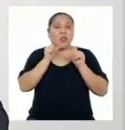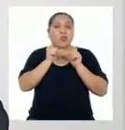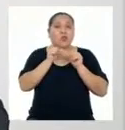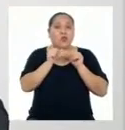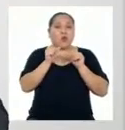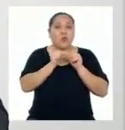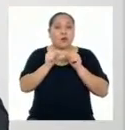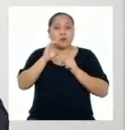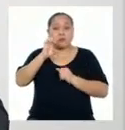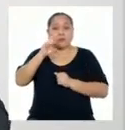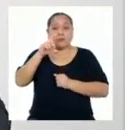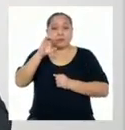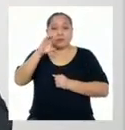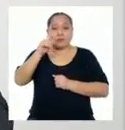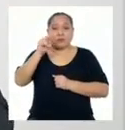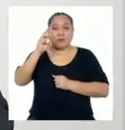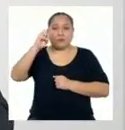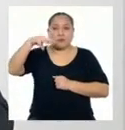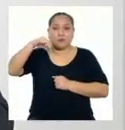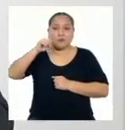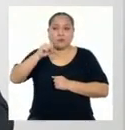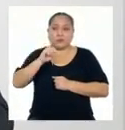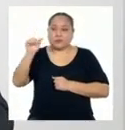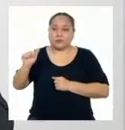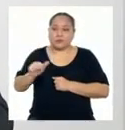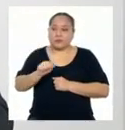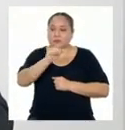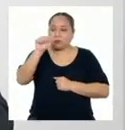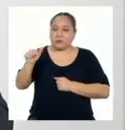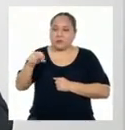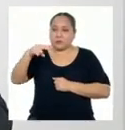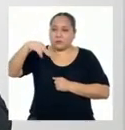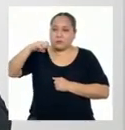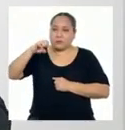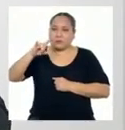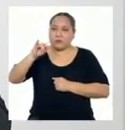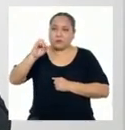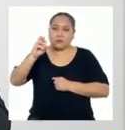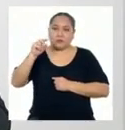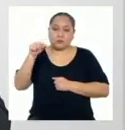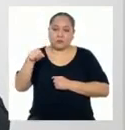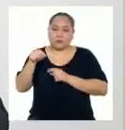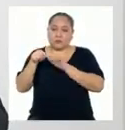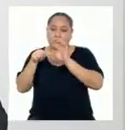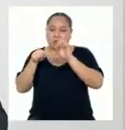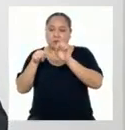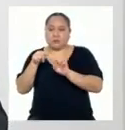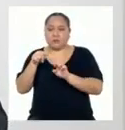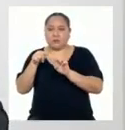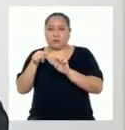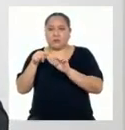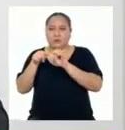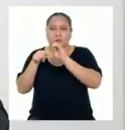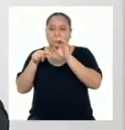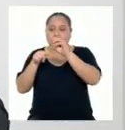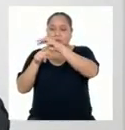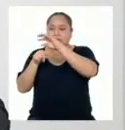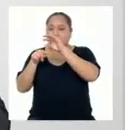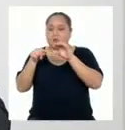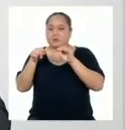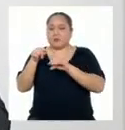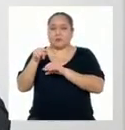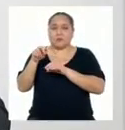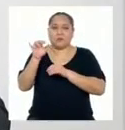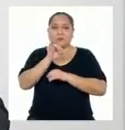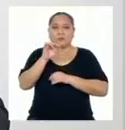llaman isótopos del elemento Los átomos neutros de los diversos isótopos de un elemento dado Tienen todos el mismo número de